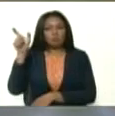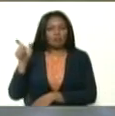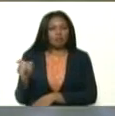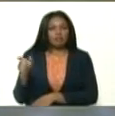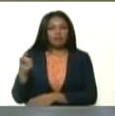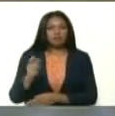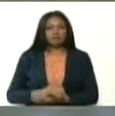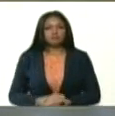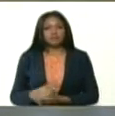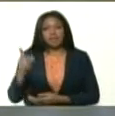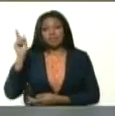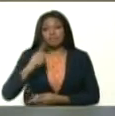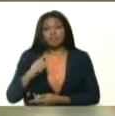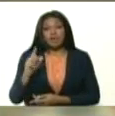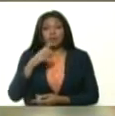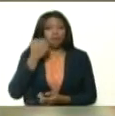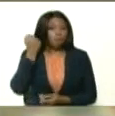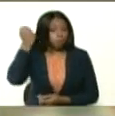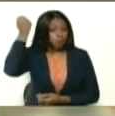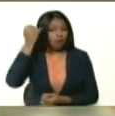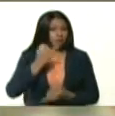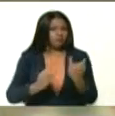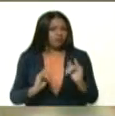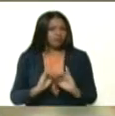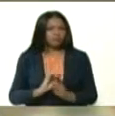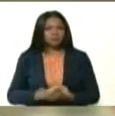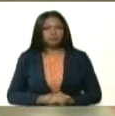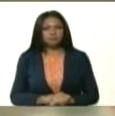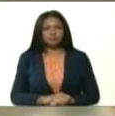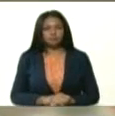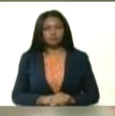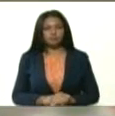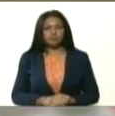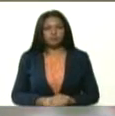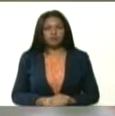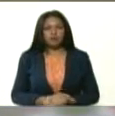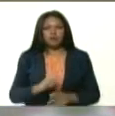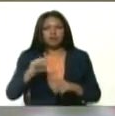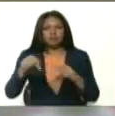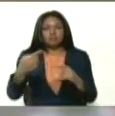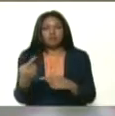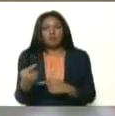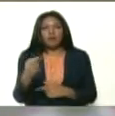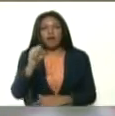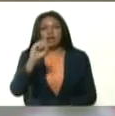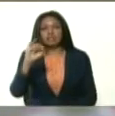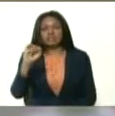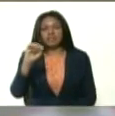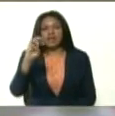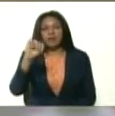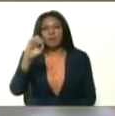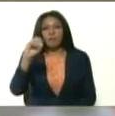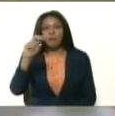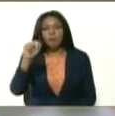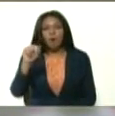Y tienen que ahorcarse al final. Y después, Simón, Pedro,